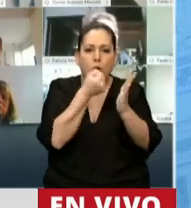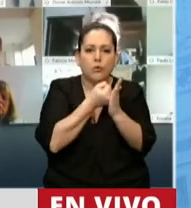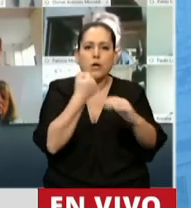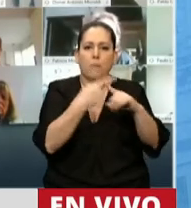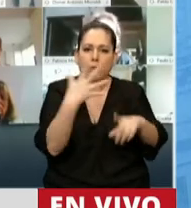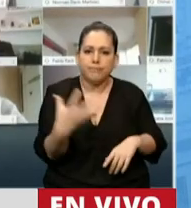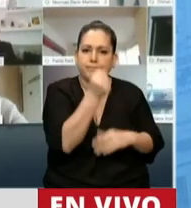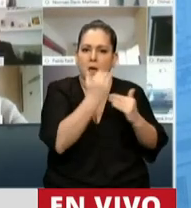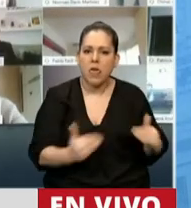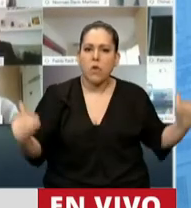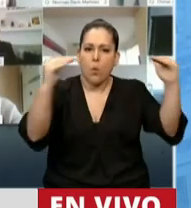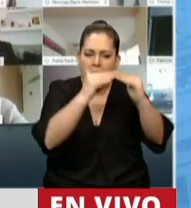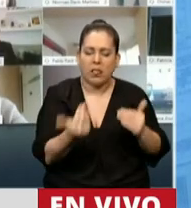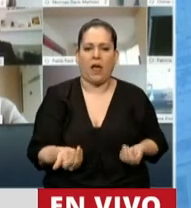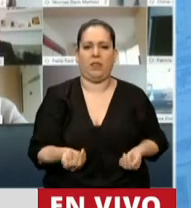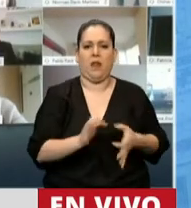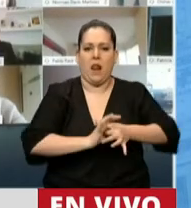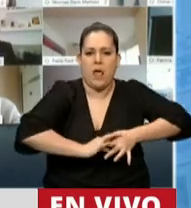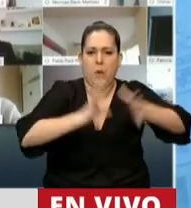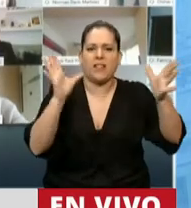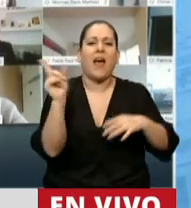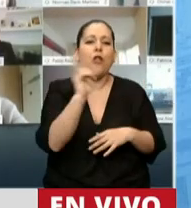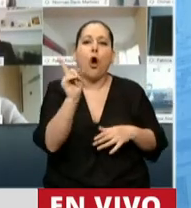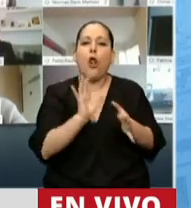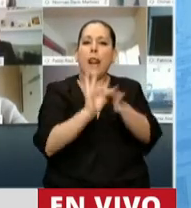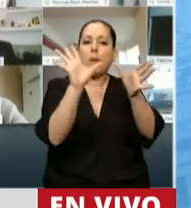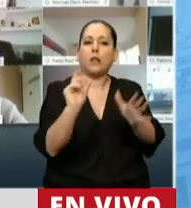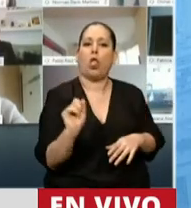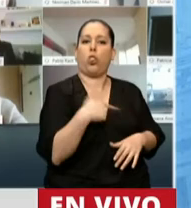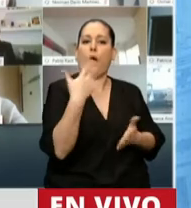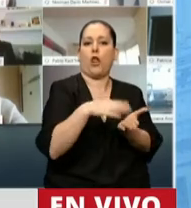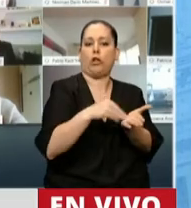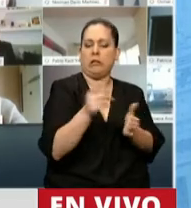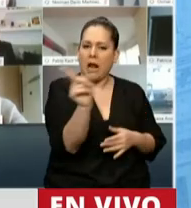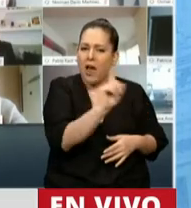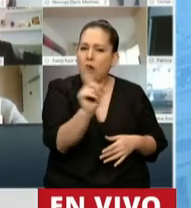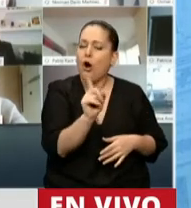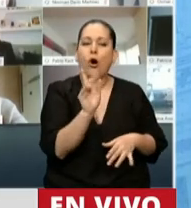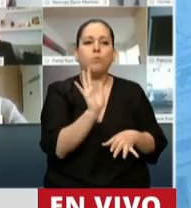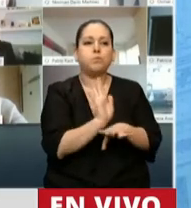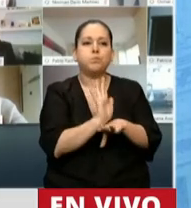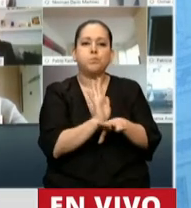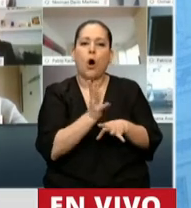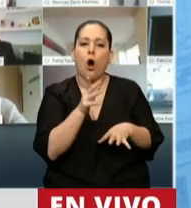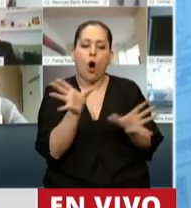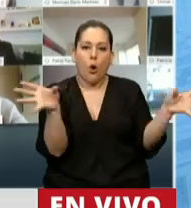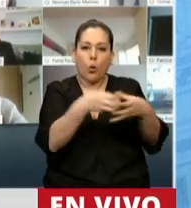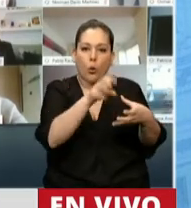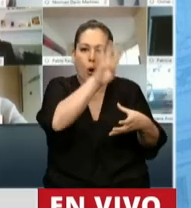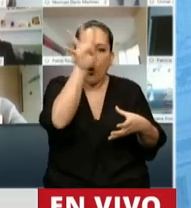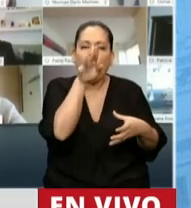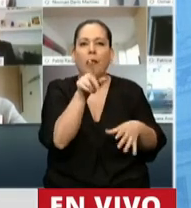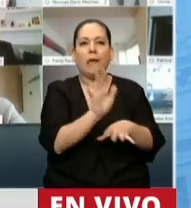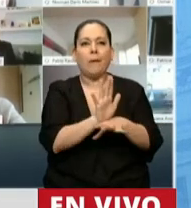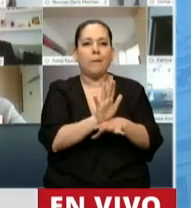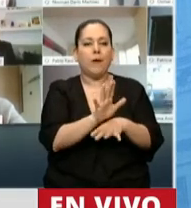por la libertad. Por la libertad, pero no la libertad de los dueños de todo, a los que defendía el gobierno de